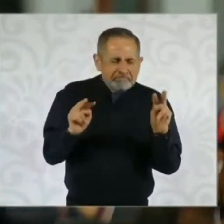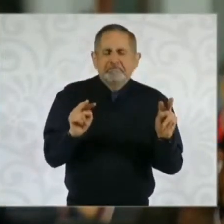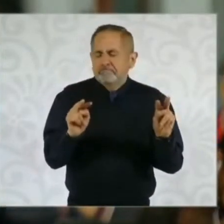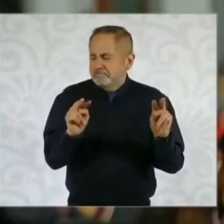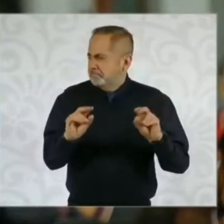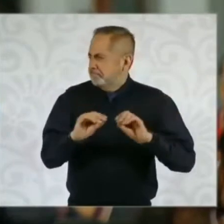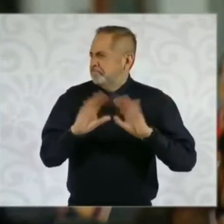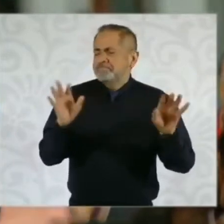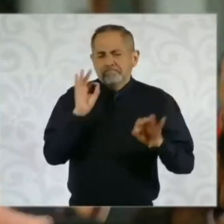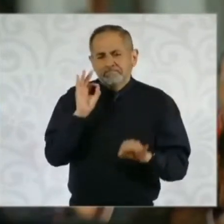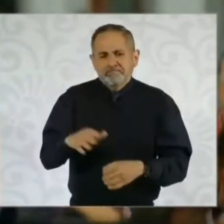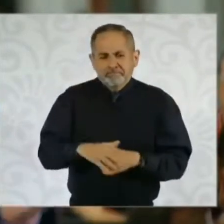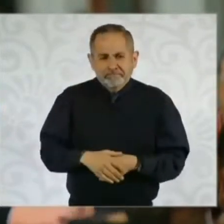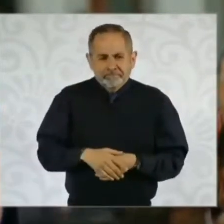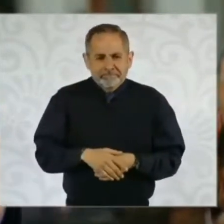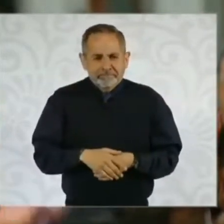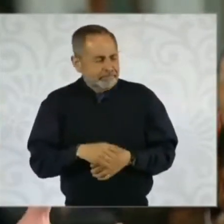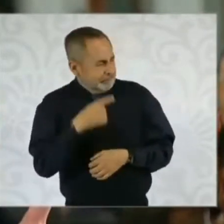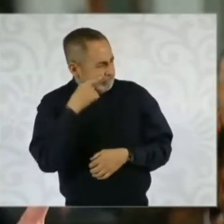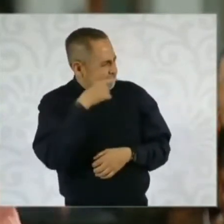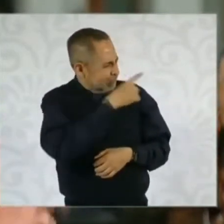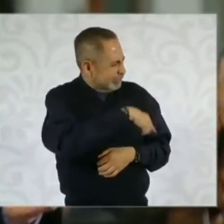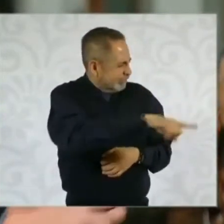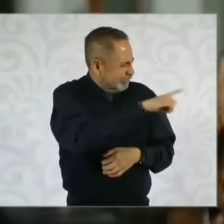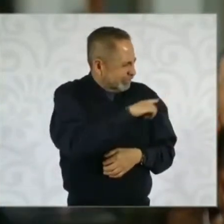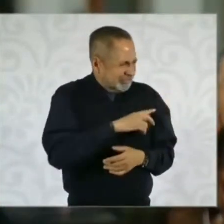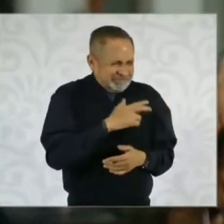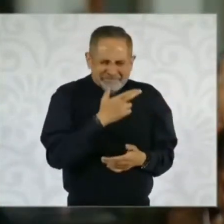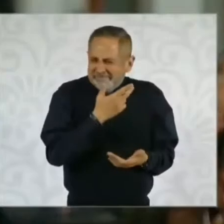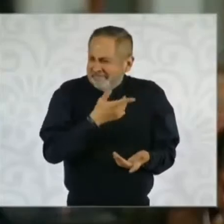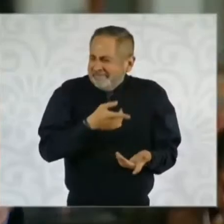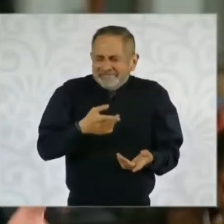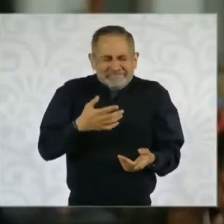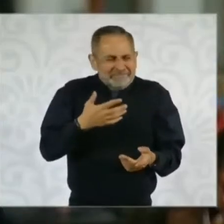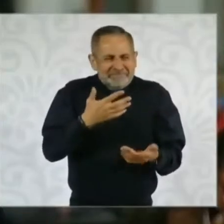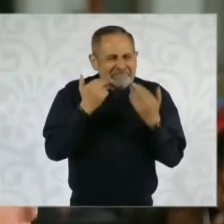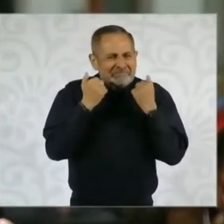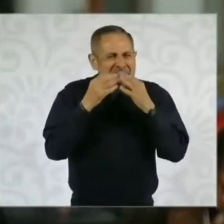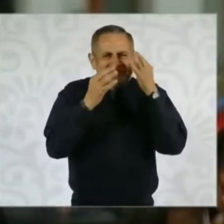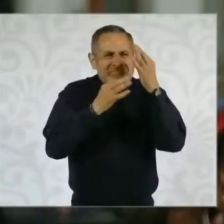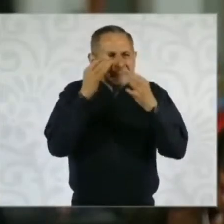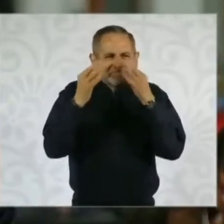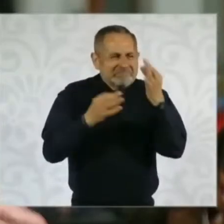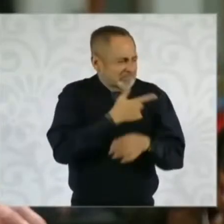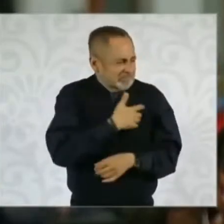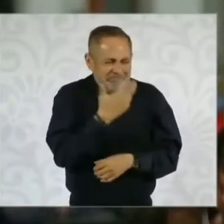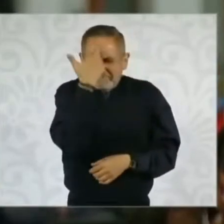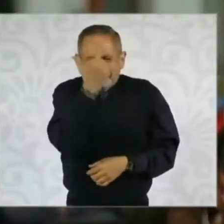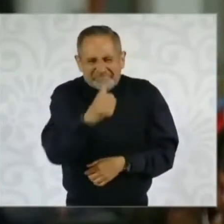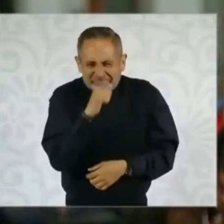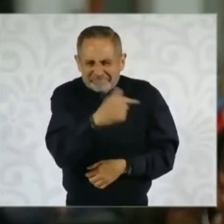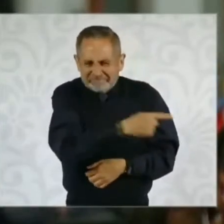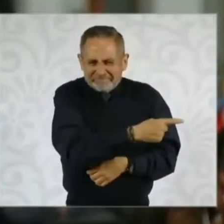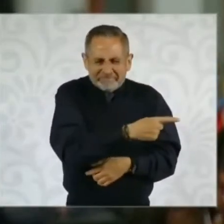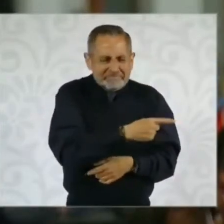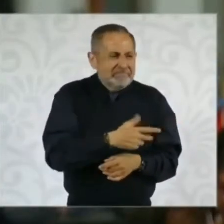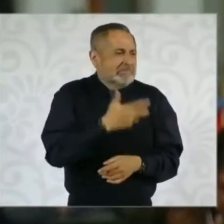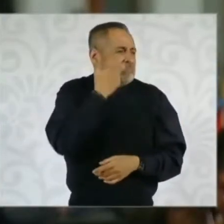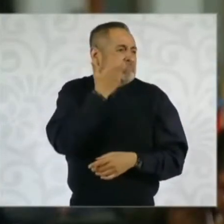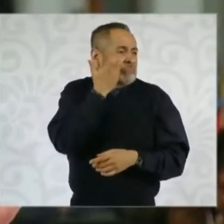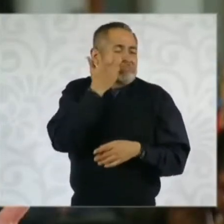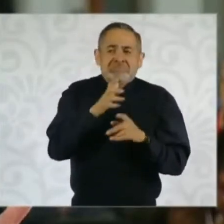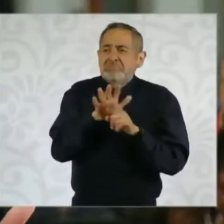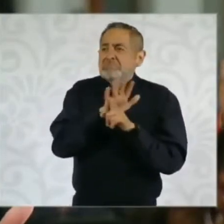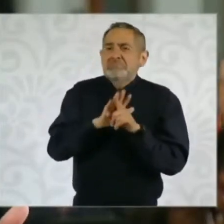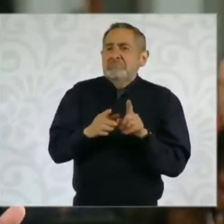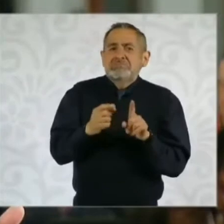imagino que es incómodo de repente ver un sinsentido en medios de propaganda, de tergiversación de la información, etcétera. Sin